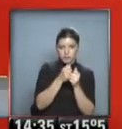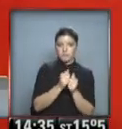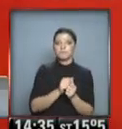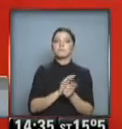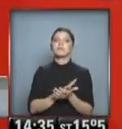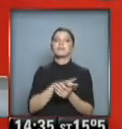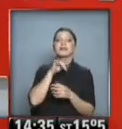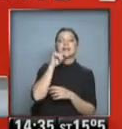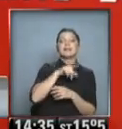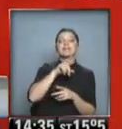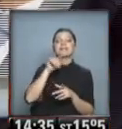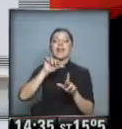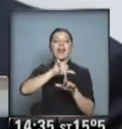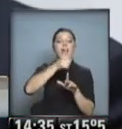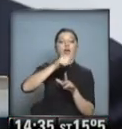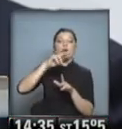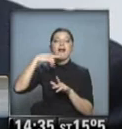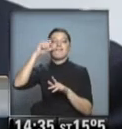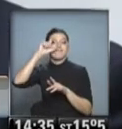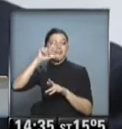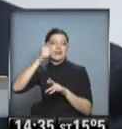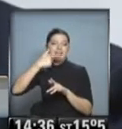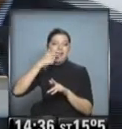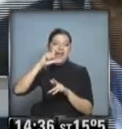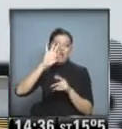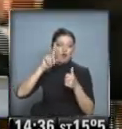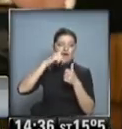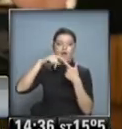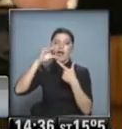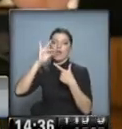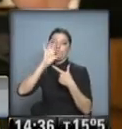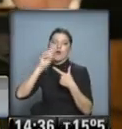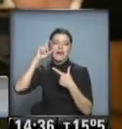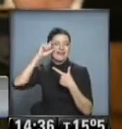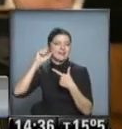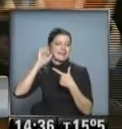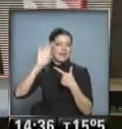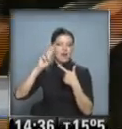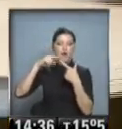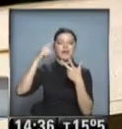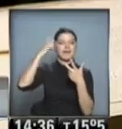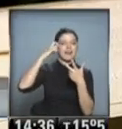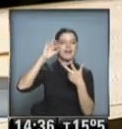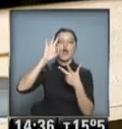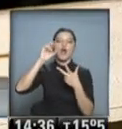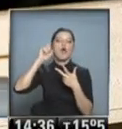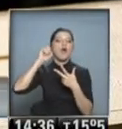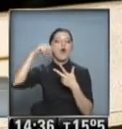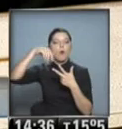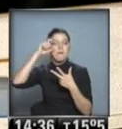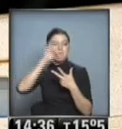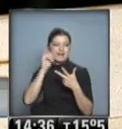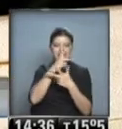Aventajó al independiente Andrés Velasco, al democristiano Claudio Orrego y al radical José Antonio Gómez. Y ganó también